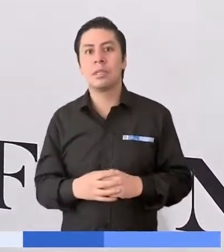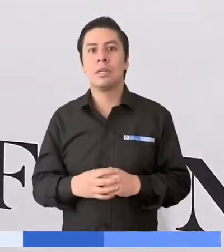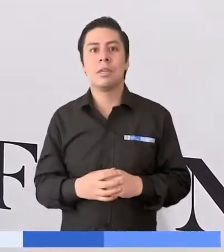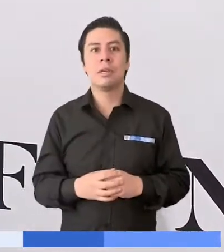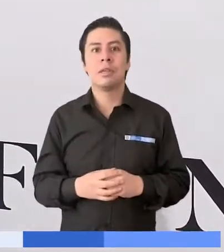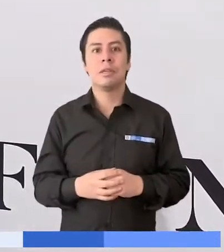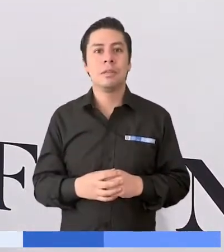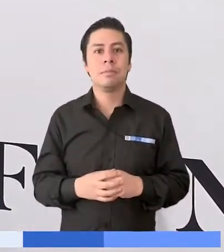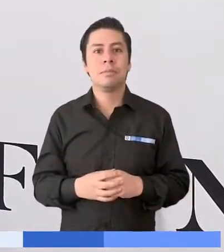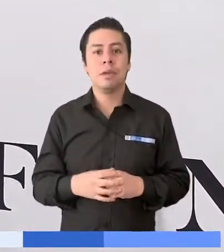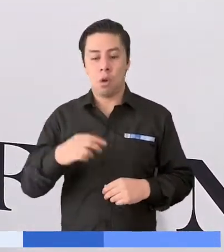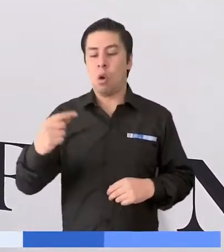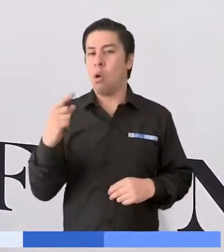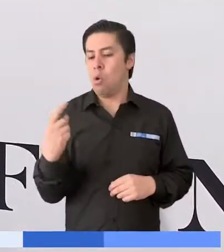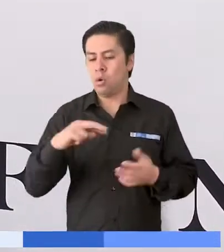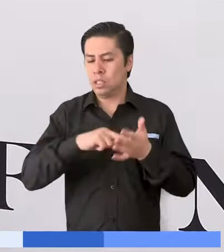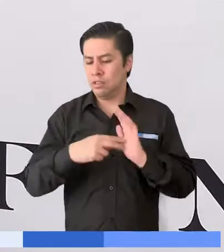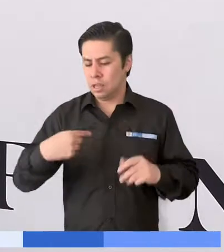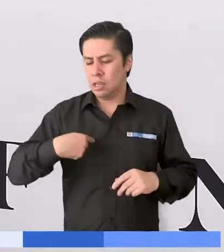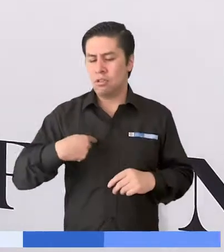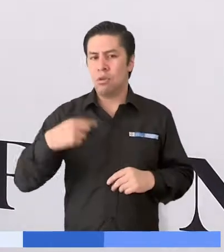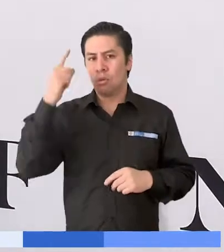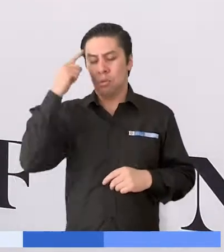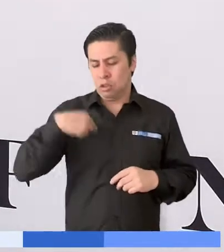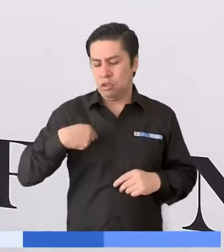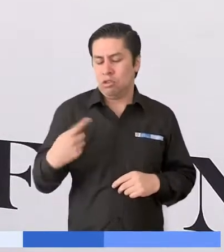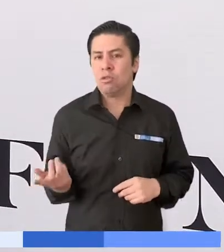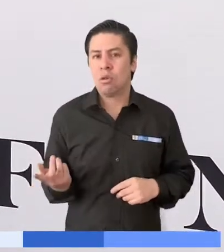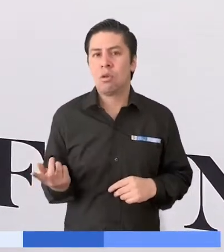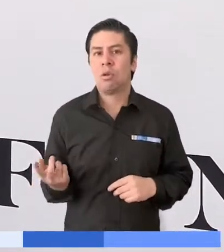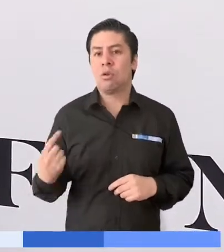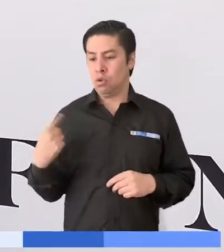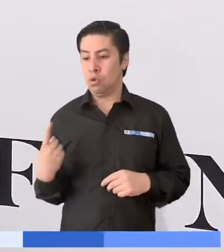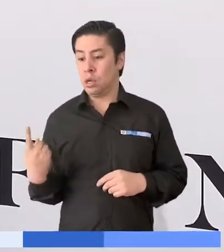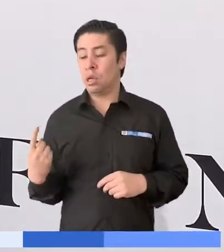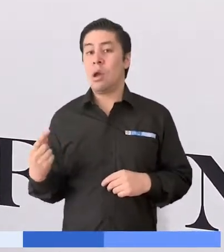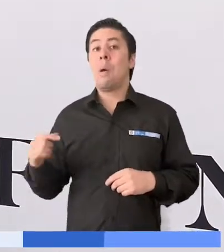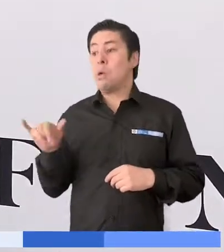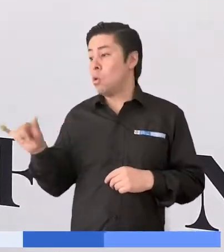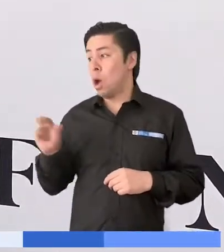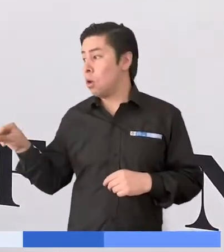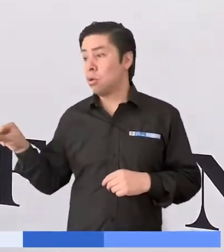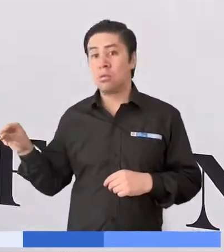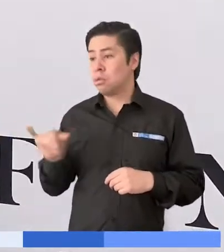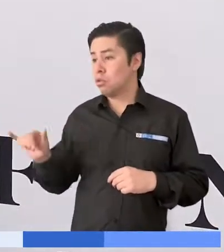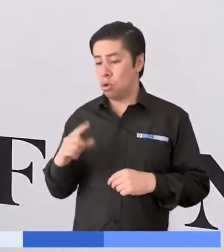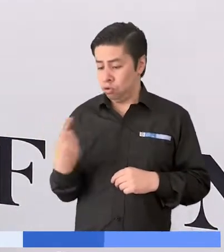nosotros, o yo, yo me considero único,